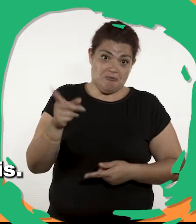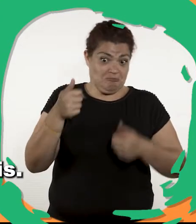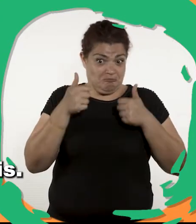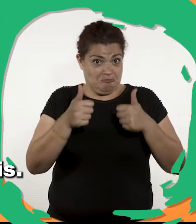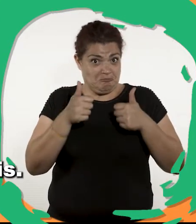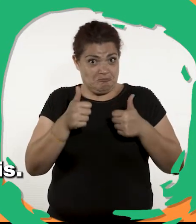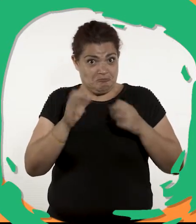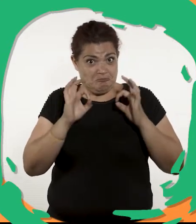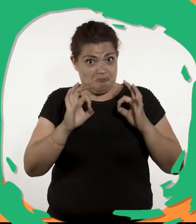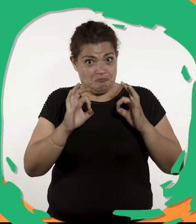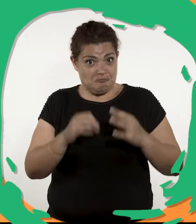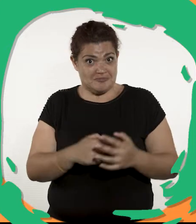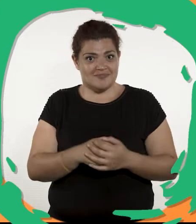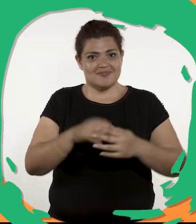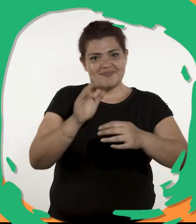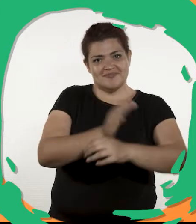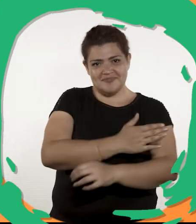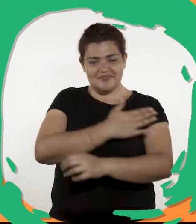seis. Muy bien.